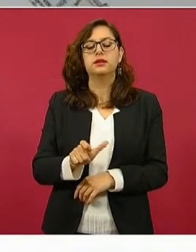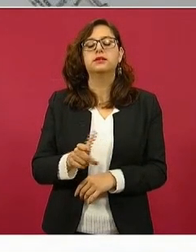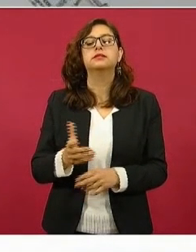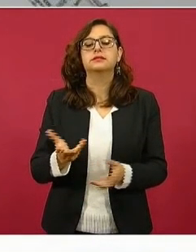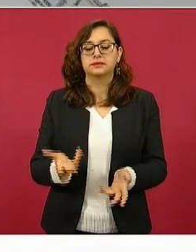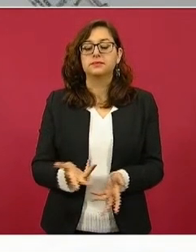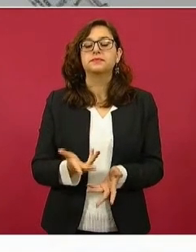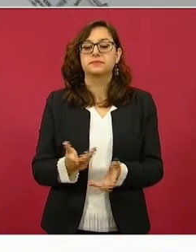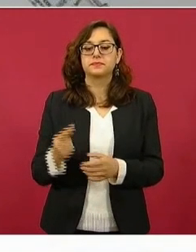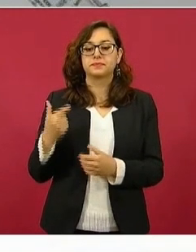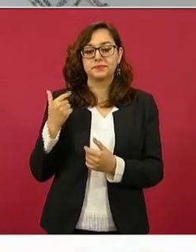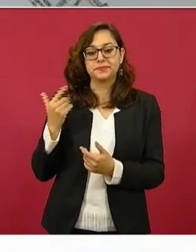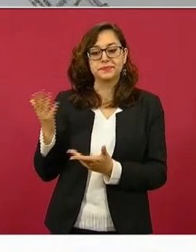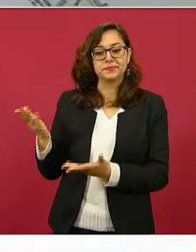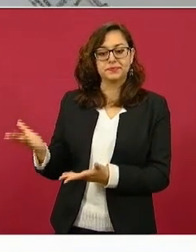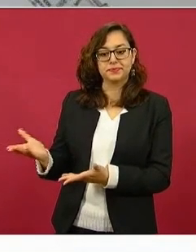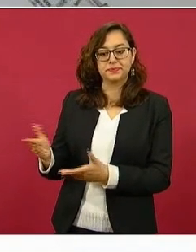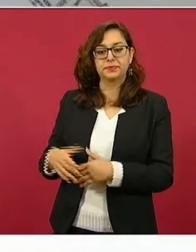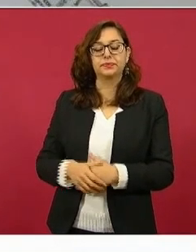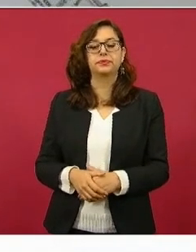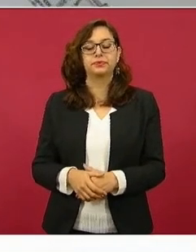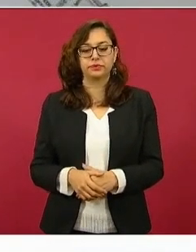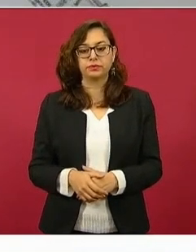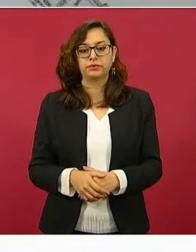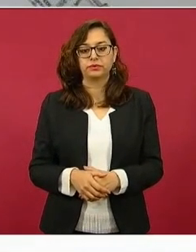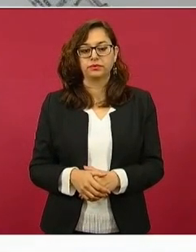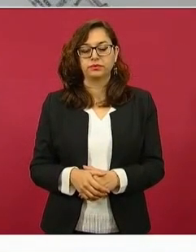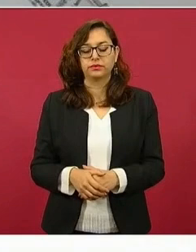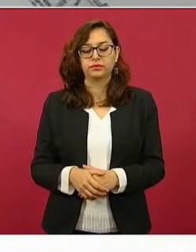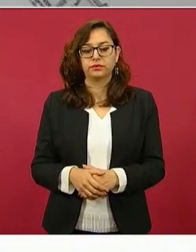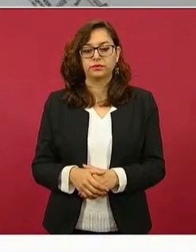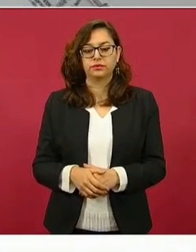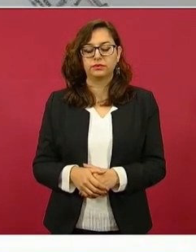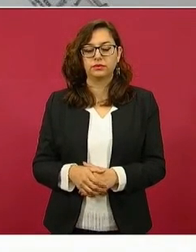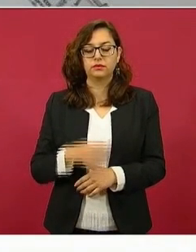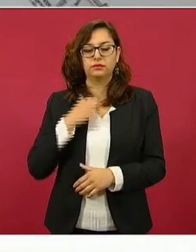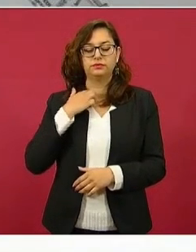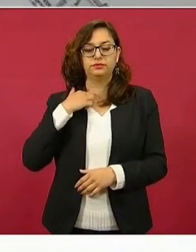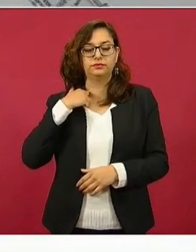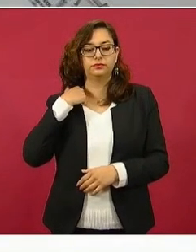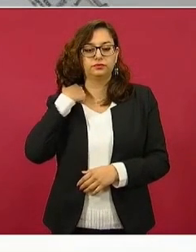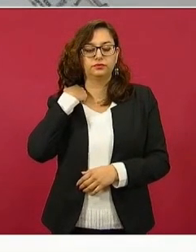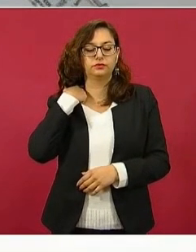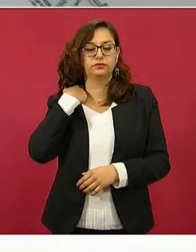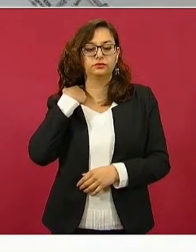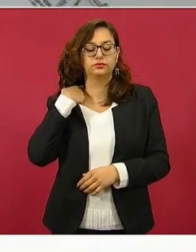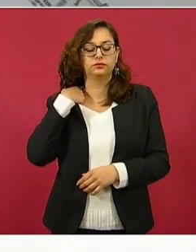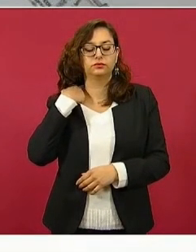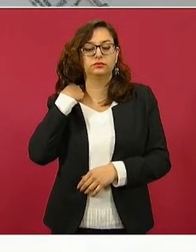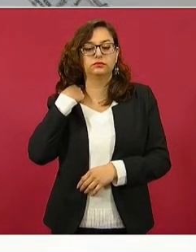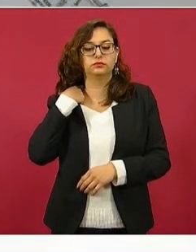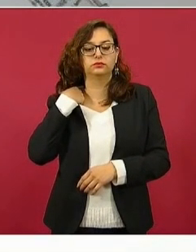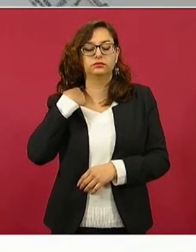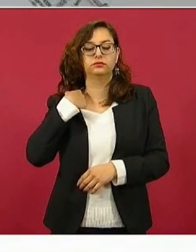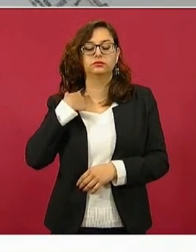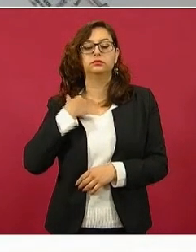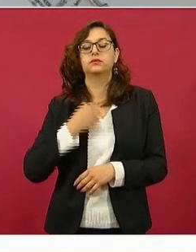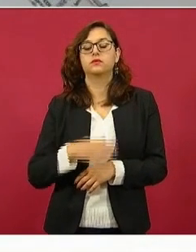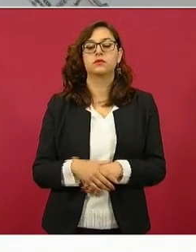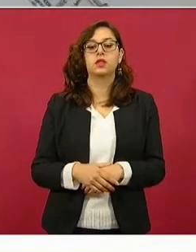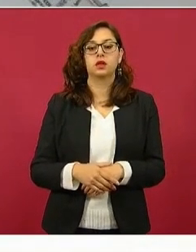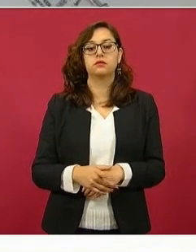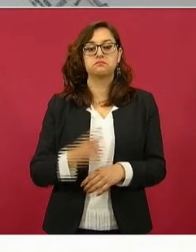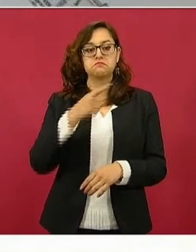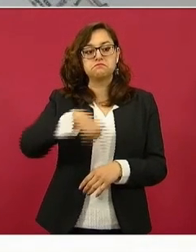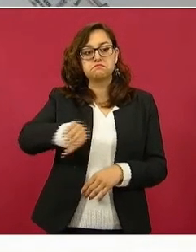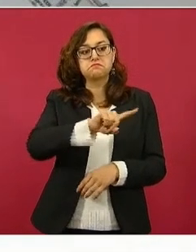una que también hemos venido informando que no se puede solicitar una prueba negativa para incorporarse al